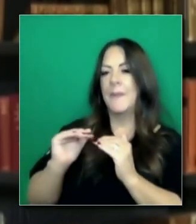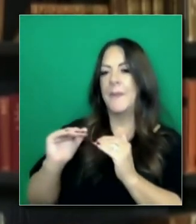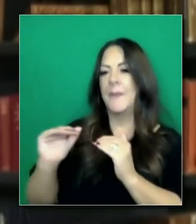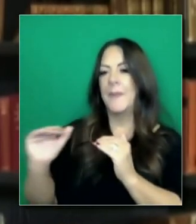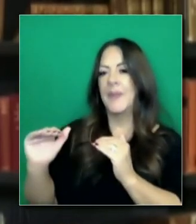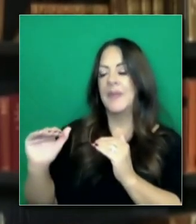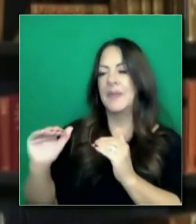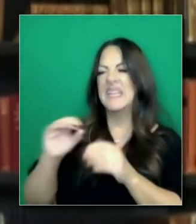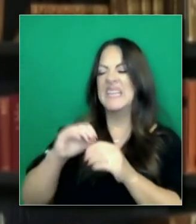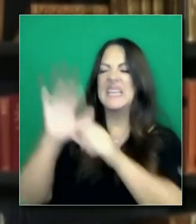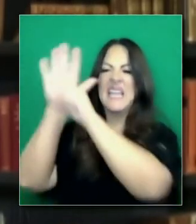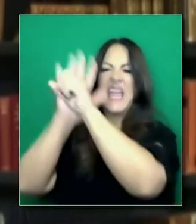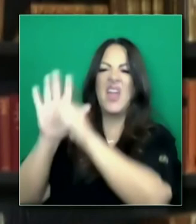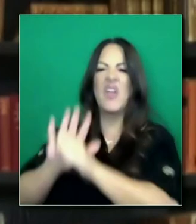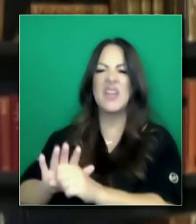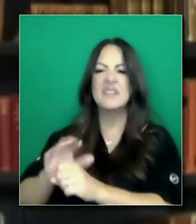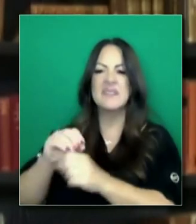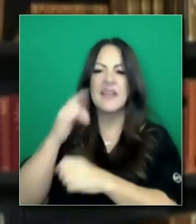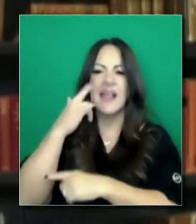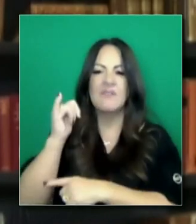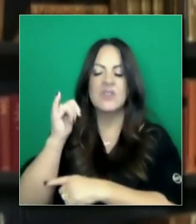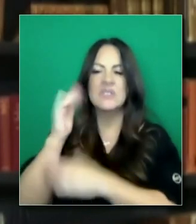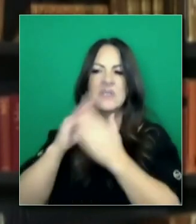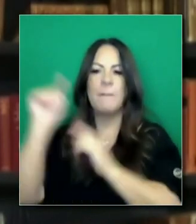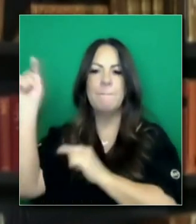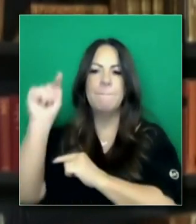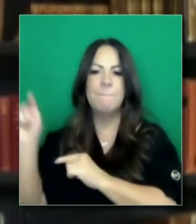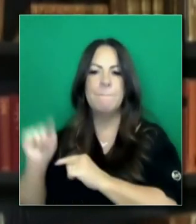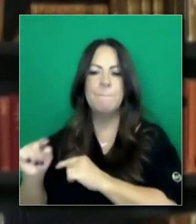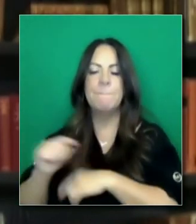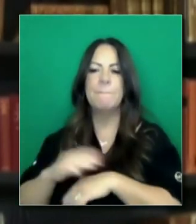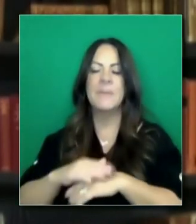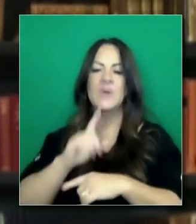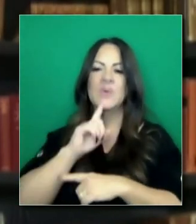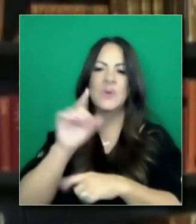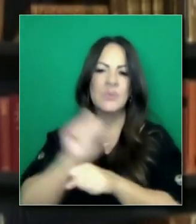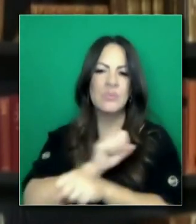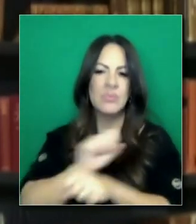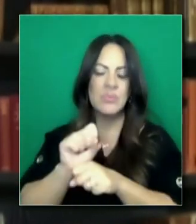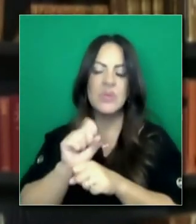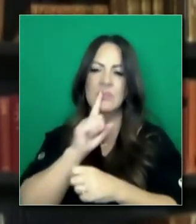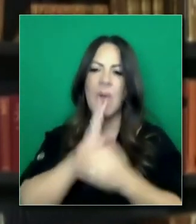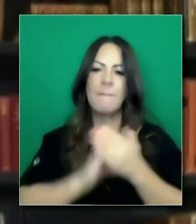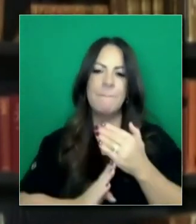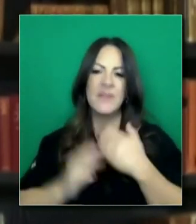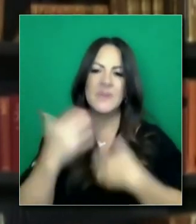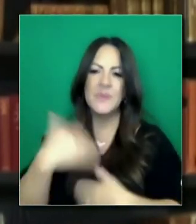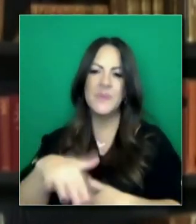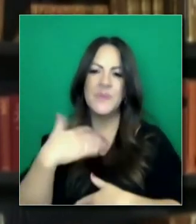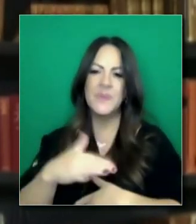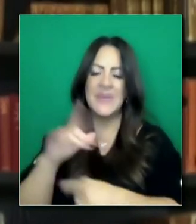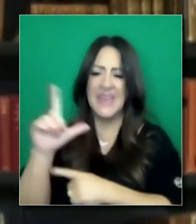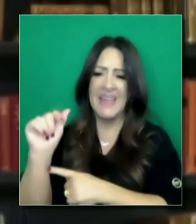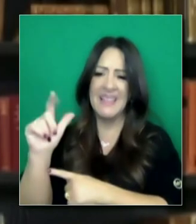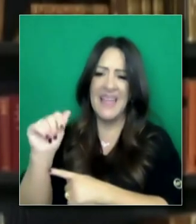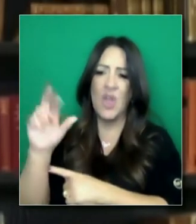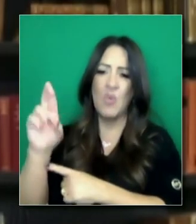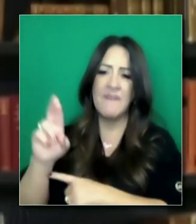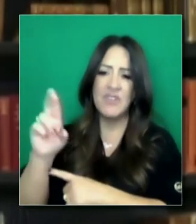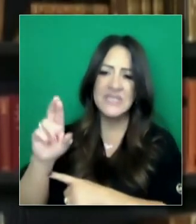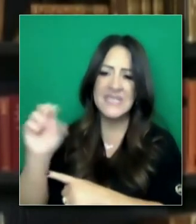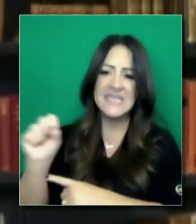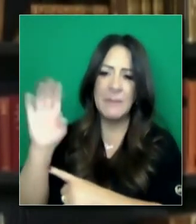estemos nivelando la cantidad de transmisión, es una realidad importante en partes del Estado, particularmente en Los Ángeles,